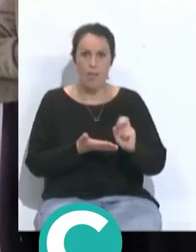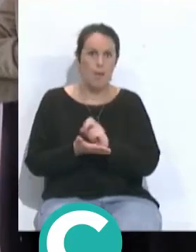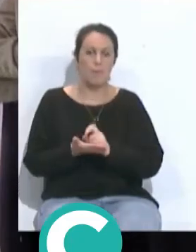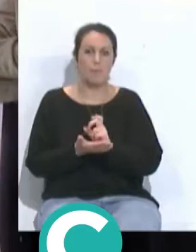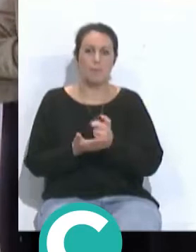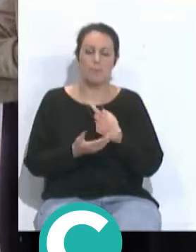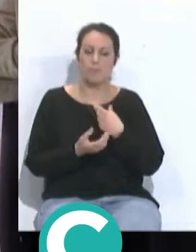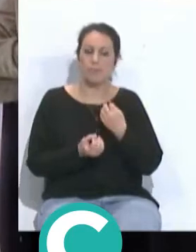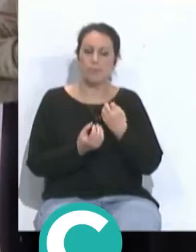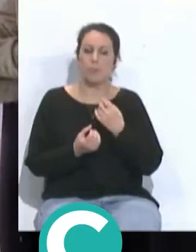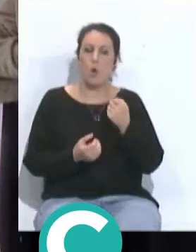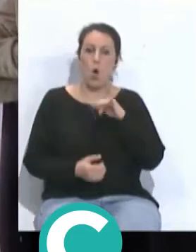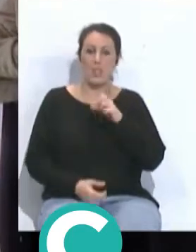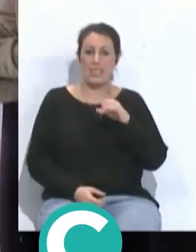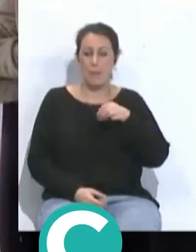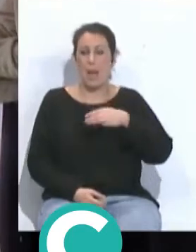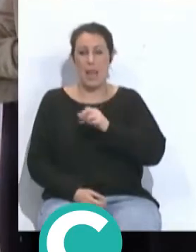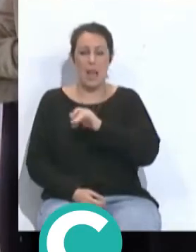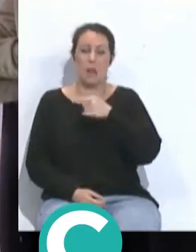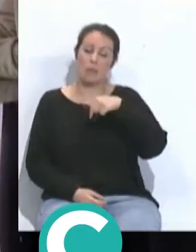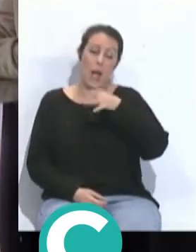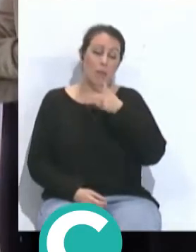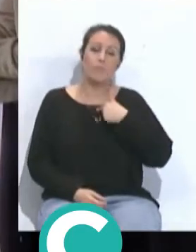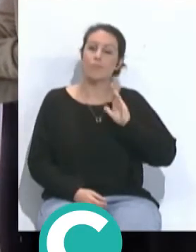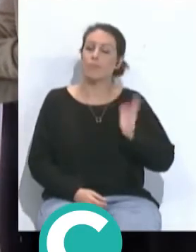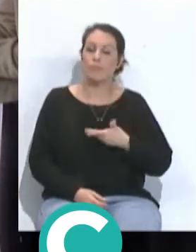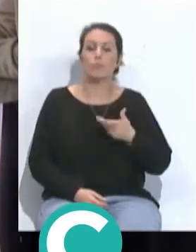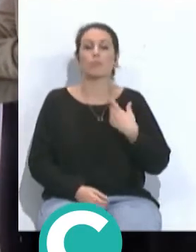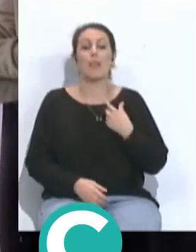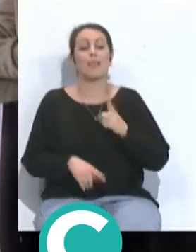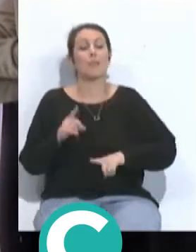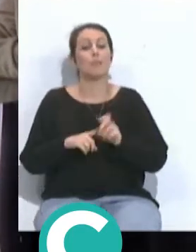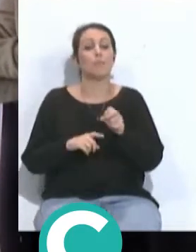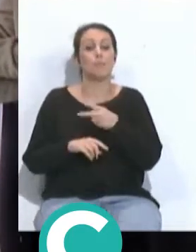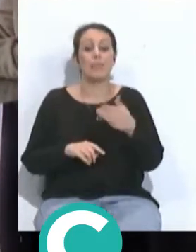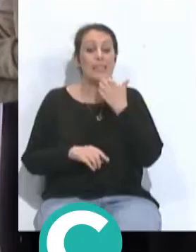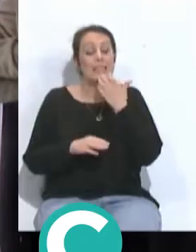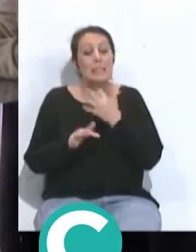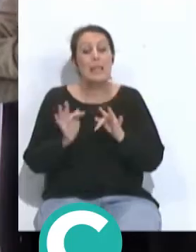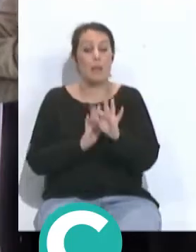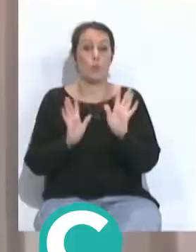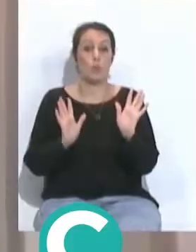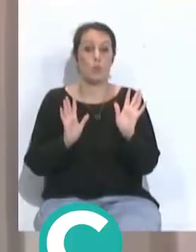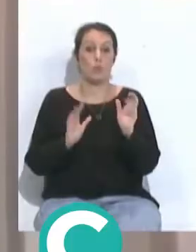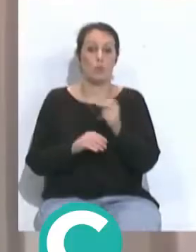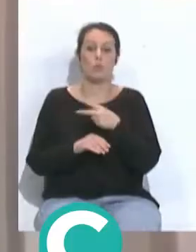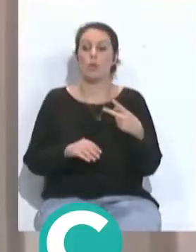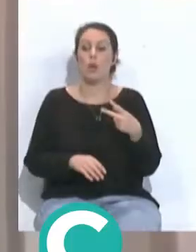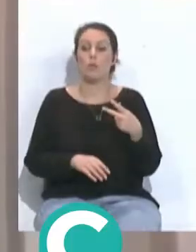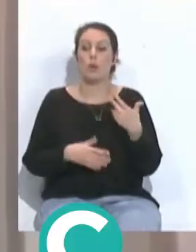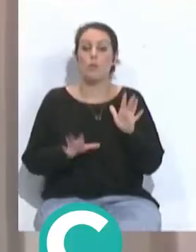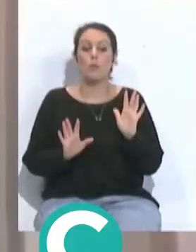le estaba contando con José Mari José Mari está sancionado pero yo me pongo a pensar que según el resultado si es que hay ese cambio y ese resultado pues